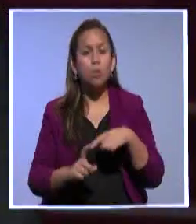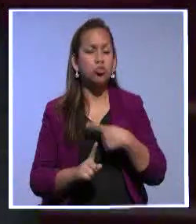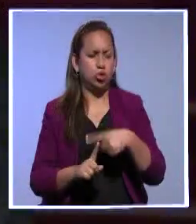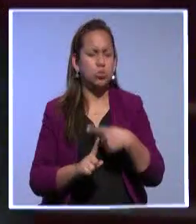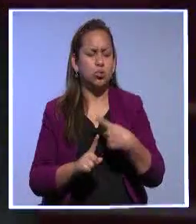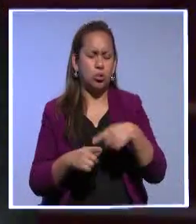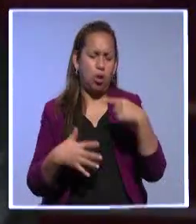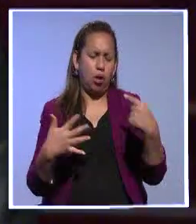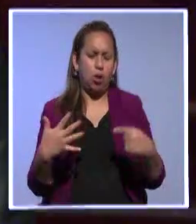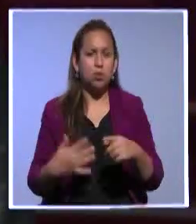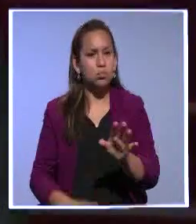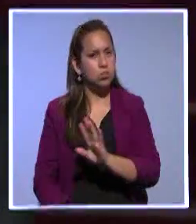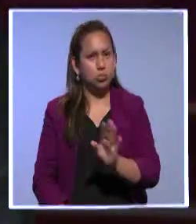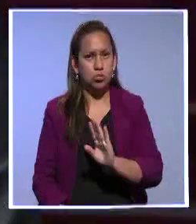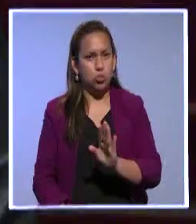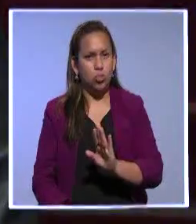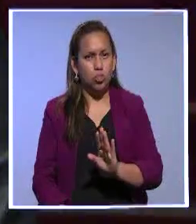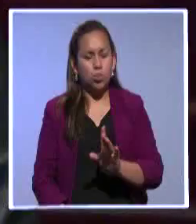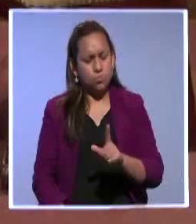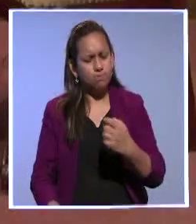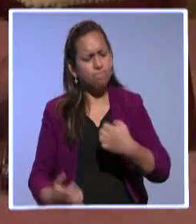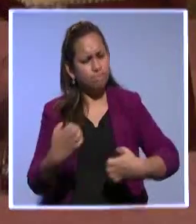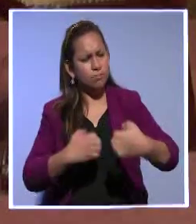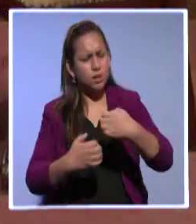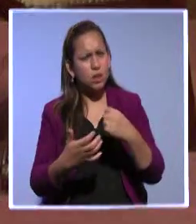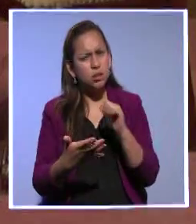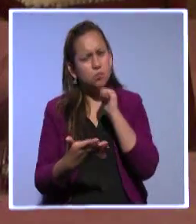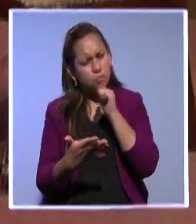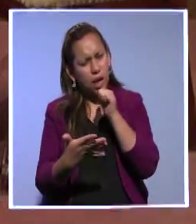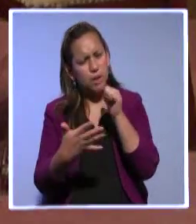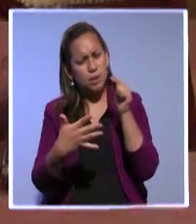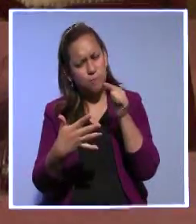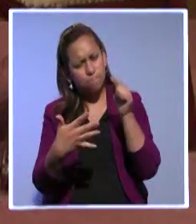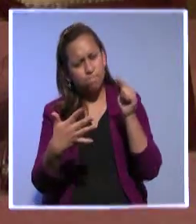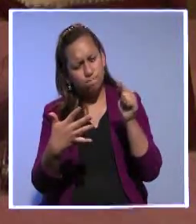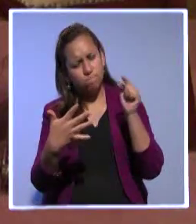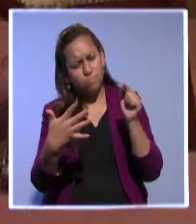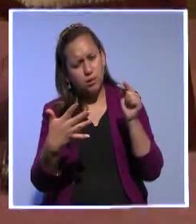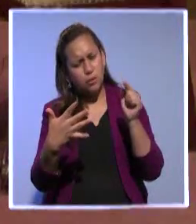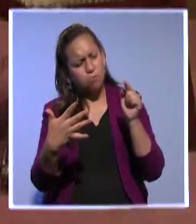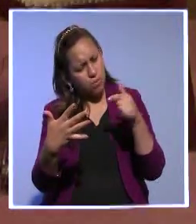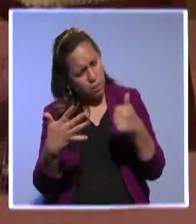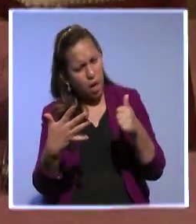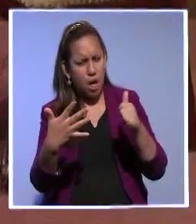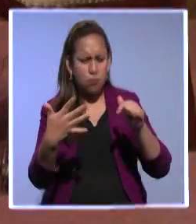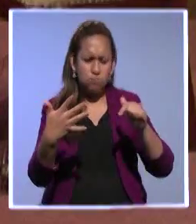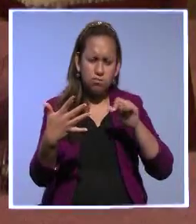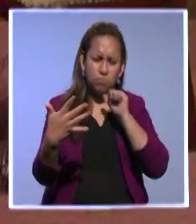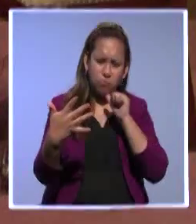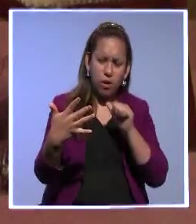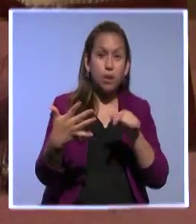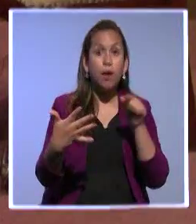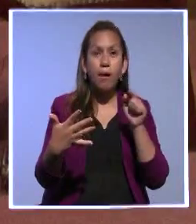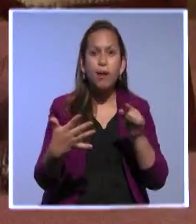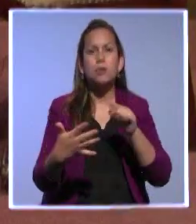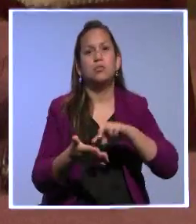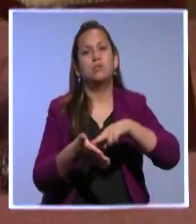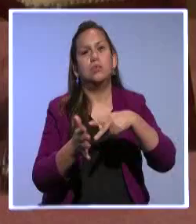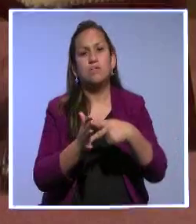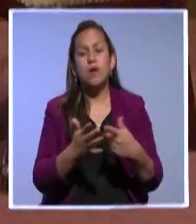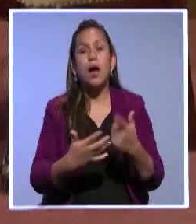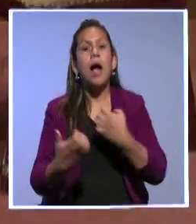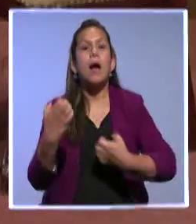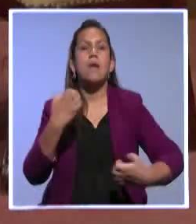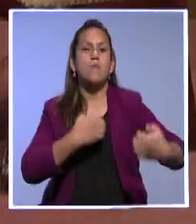ya hemos acabado, sería simplemente decir, bueno, hemos culminado nuestra tarea. Más bien el proceso, yo creo que está en este momento inacabado, un proceso que progresivamente